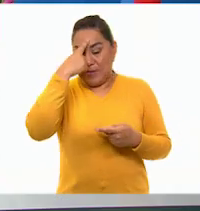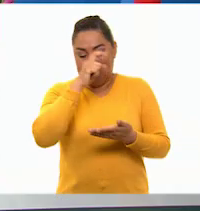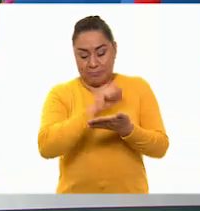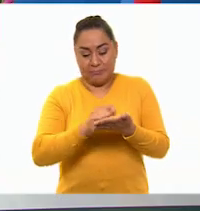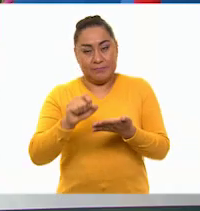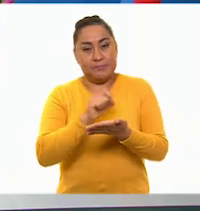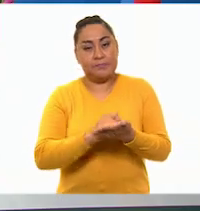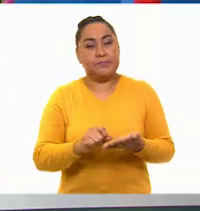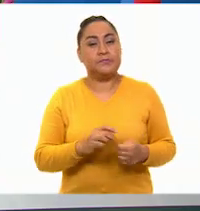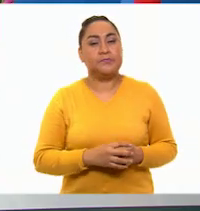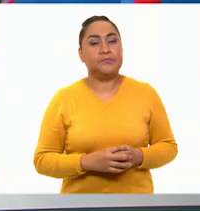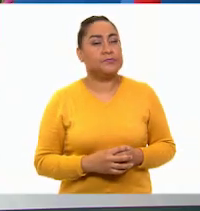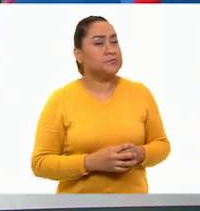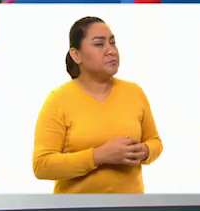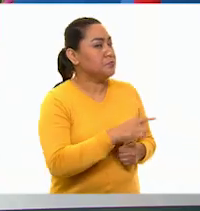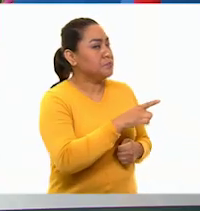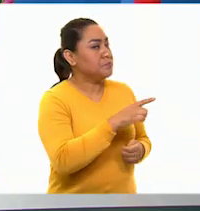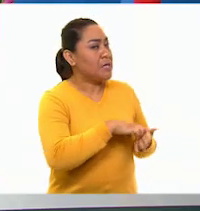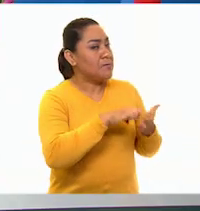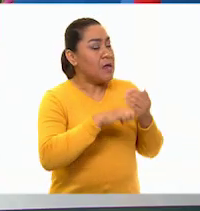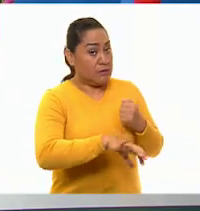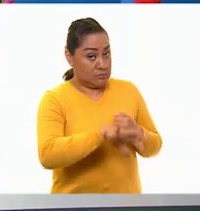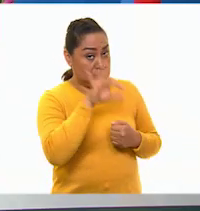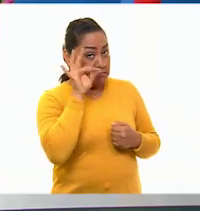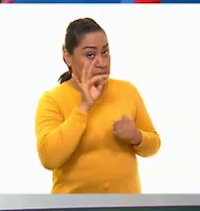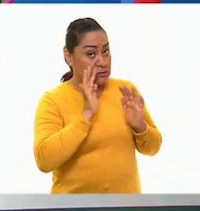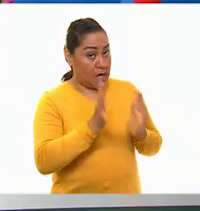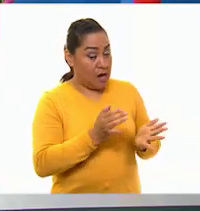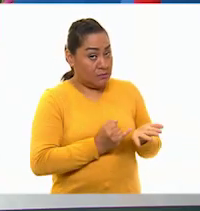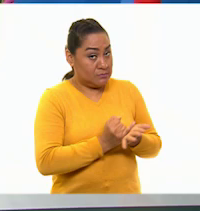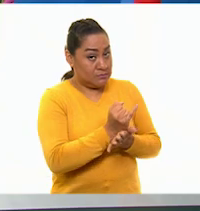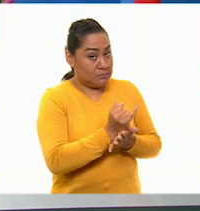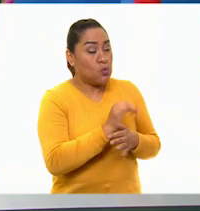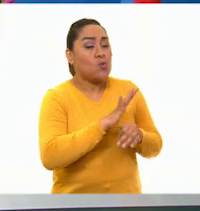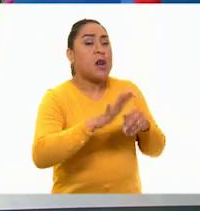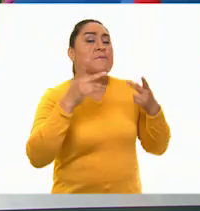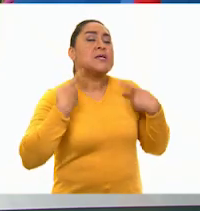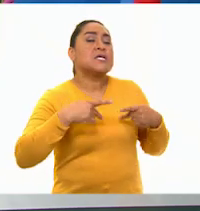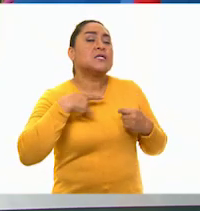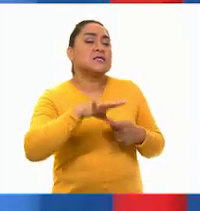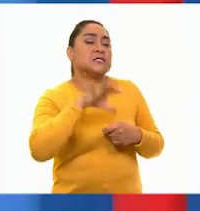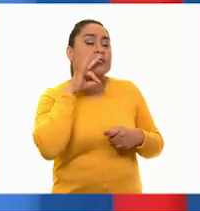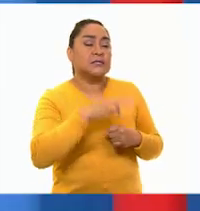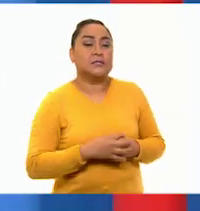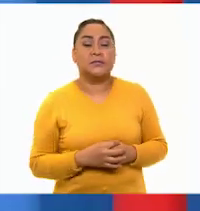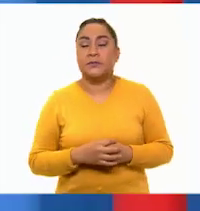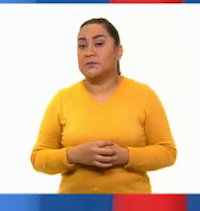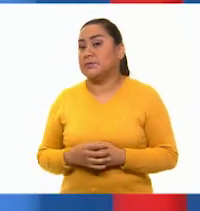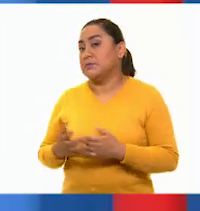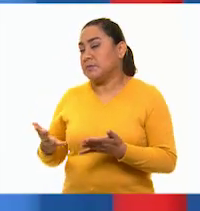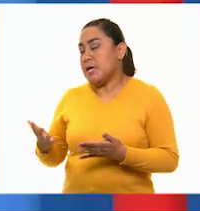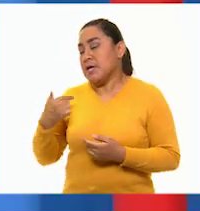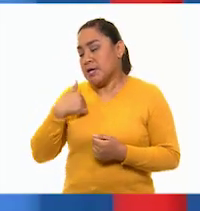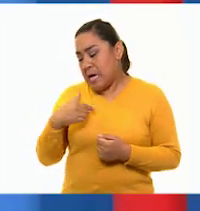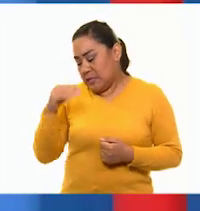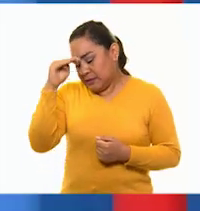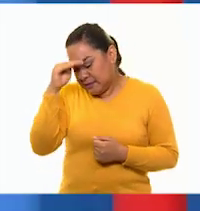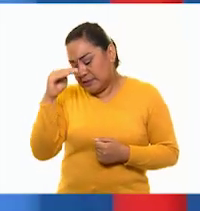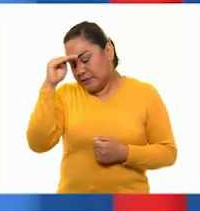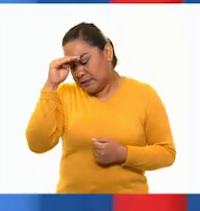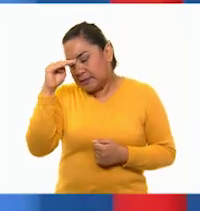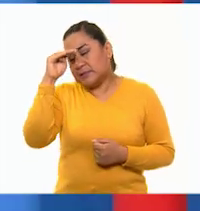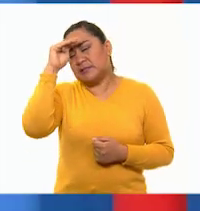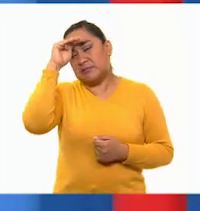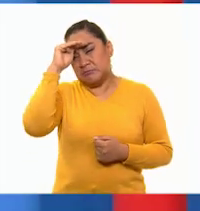por ejemplo, ¿ya seleccionaste? ¿Ya sabes qué personaje vas a describir? Pues, profesor, después de pensarlo muchísimo y de